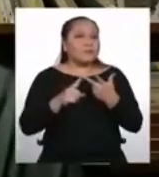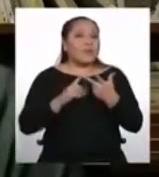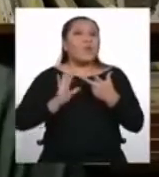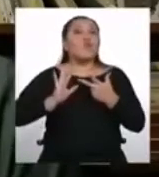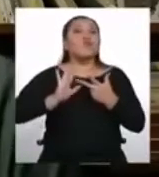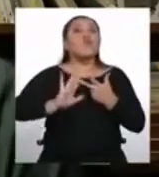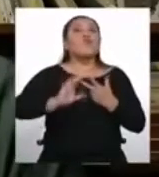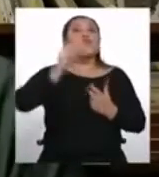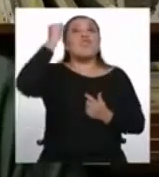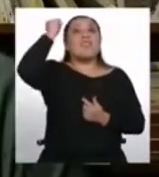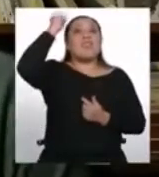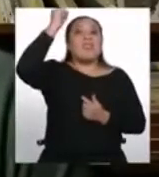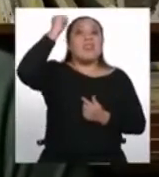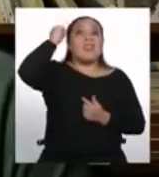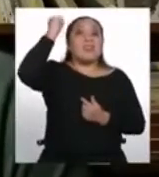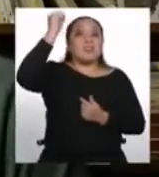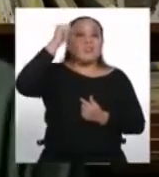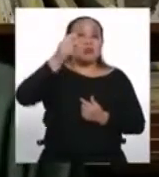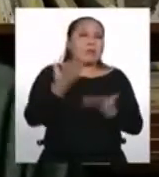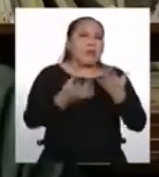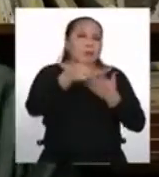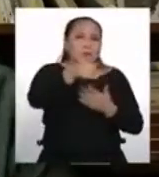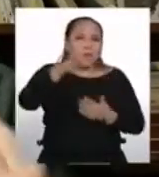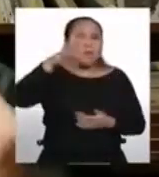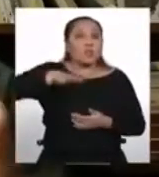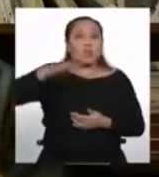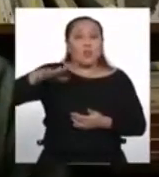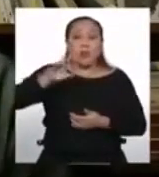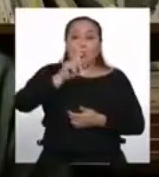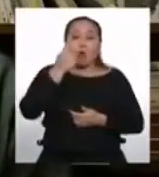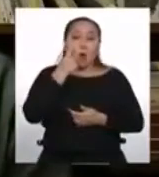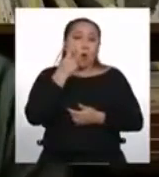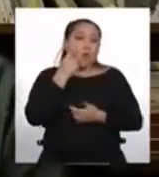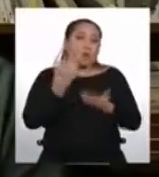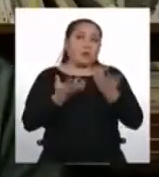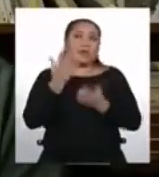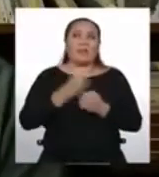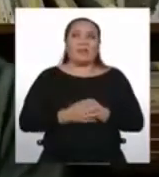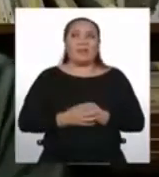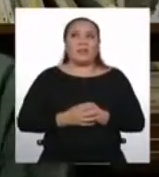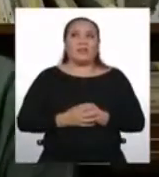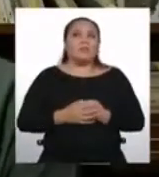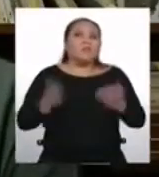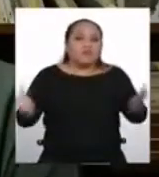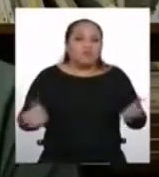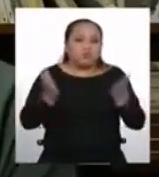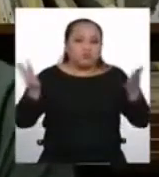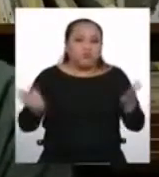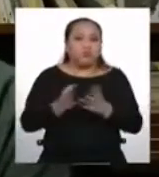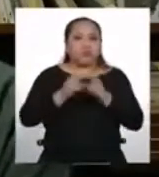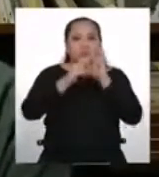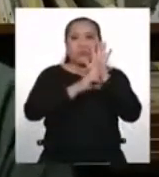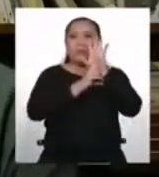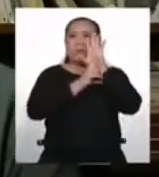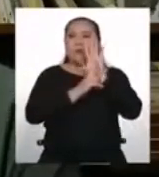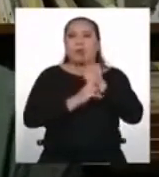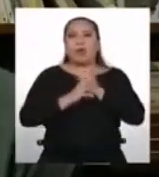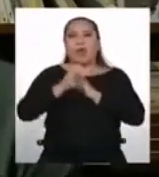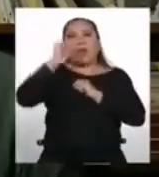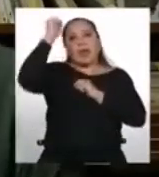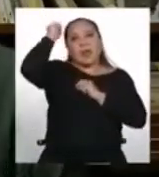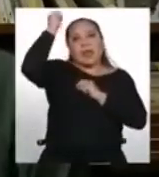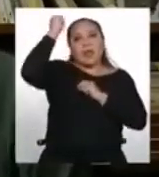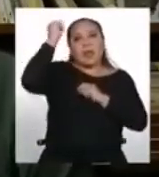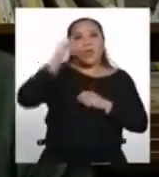de derechos. Ustedes están chicos aún, quizás no conocen muy bien la noción de derecho, ¿no? Pero